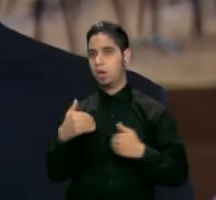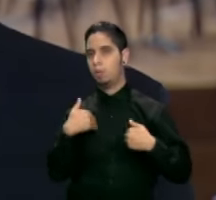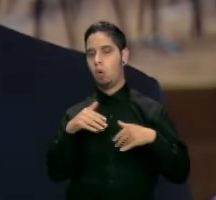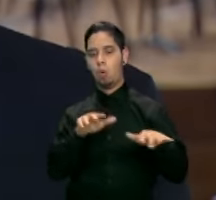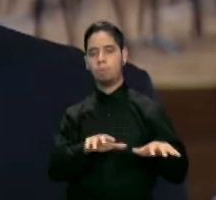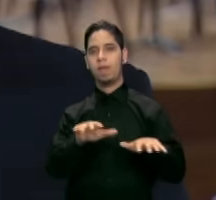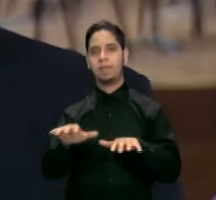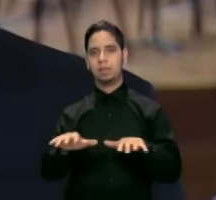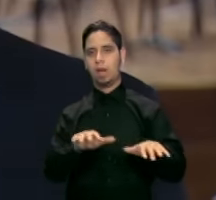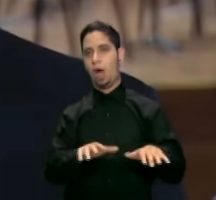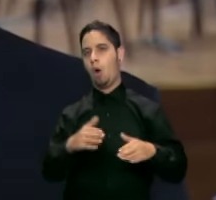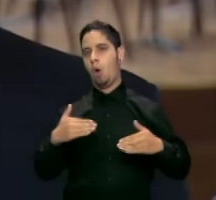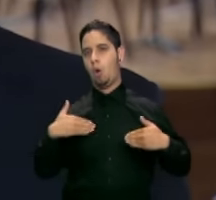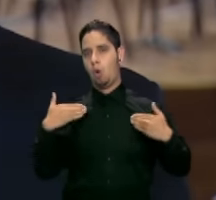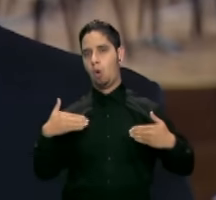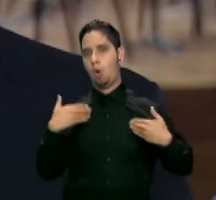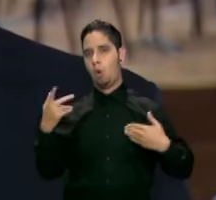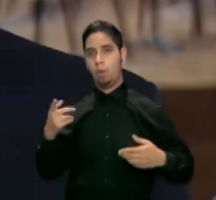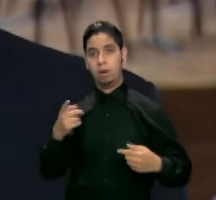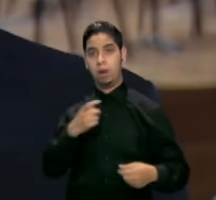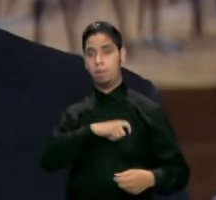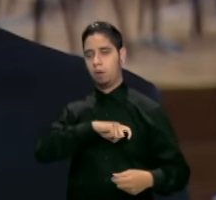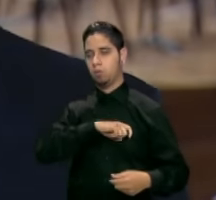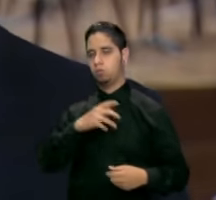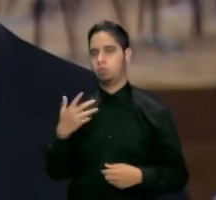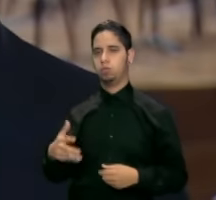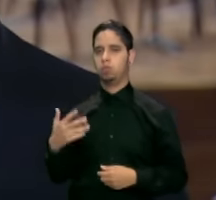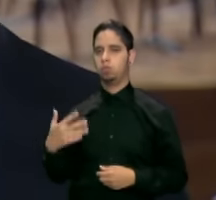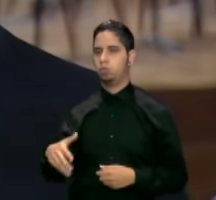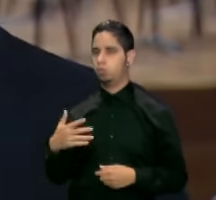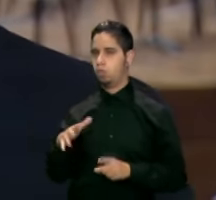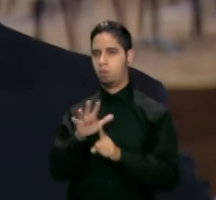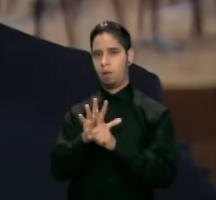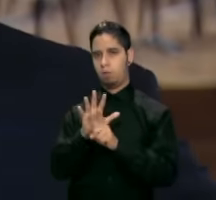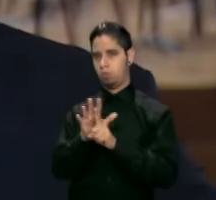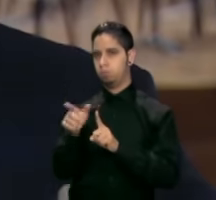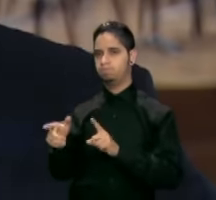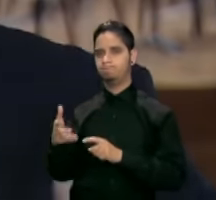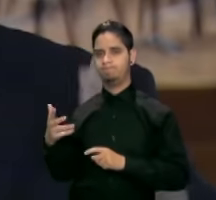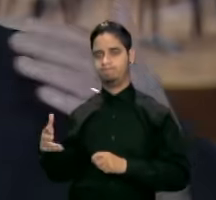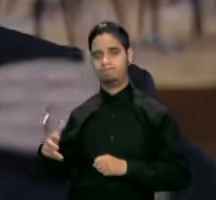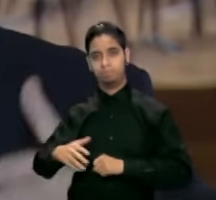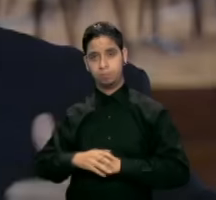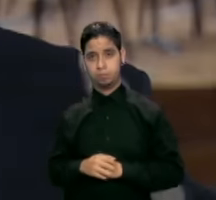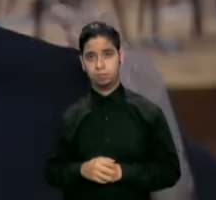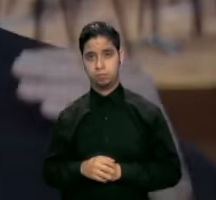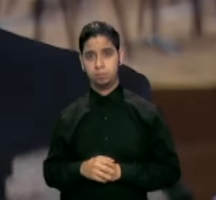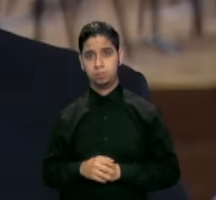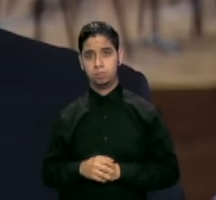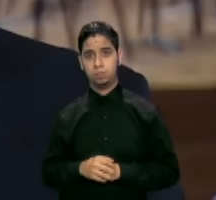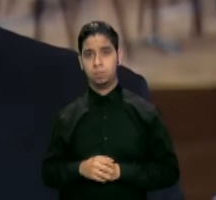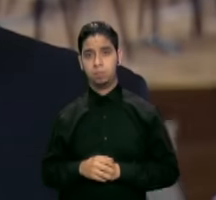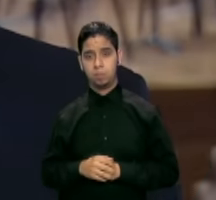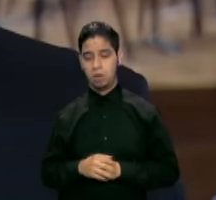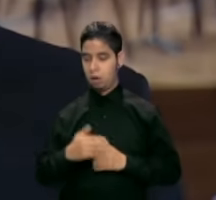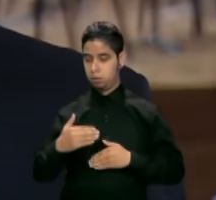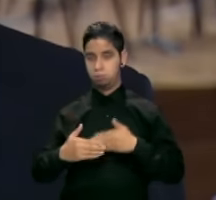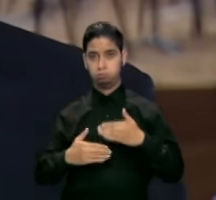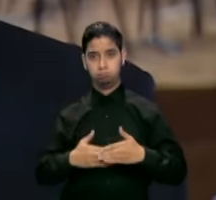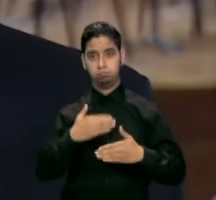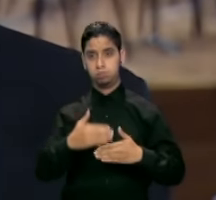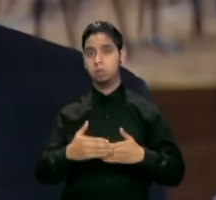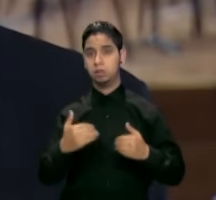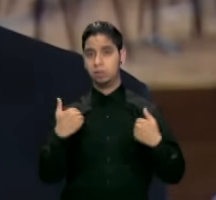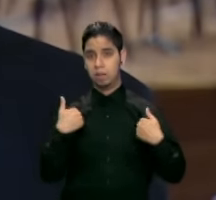joven español que es la revelación del momento que va a ser el concierto de Schumann. Y así en adelante cada programa tiene, como digo,